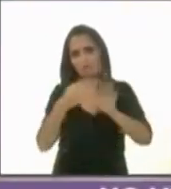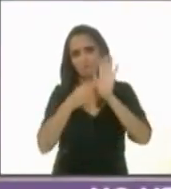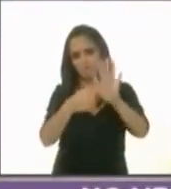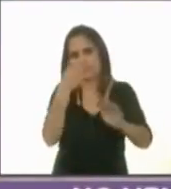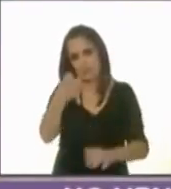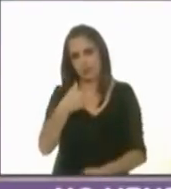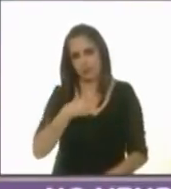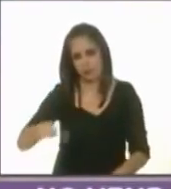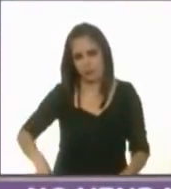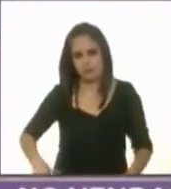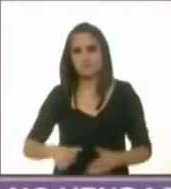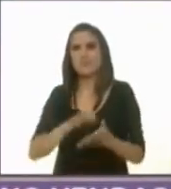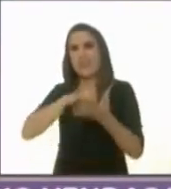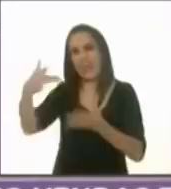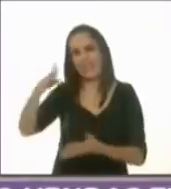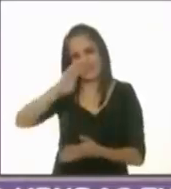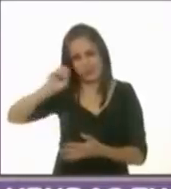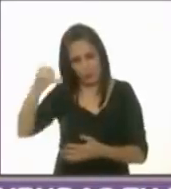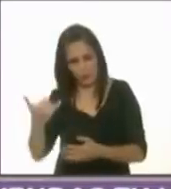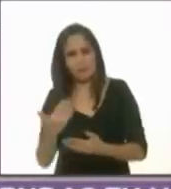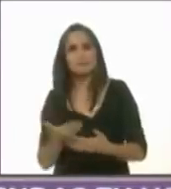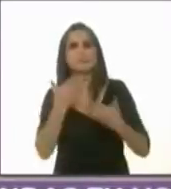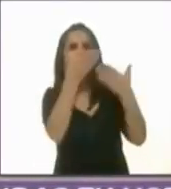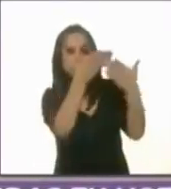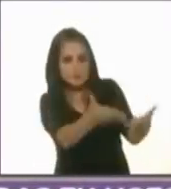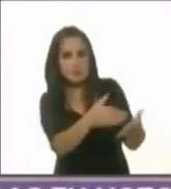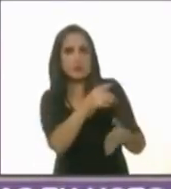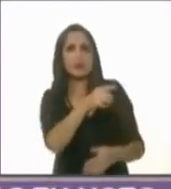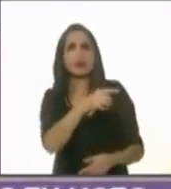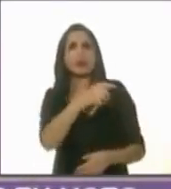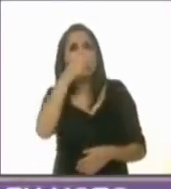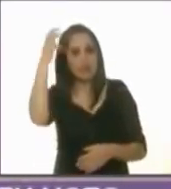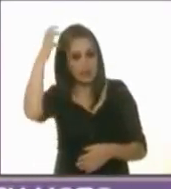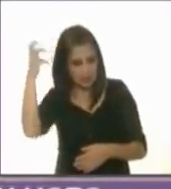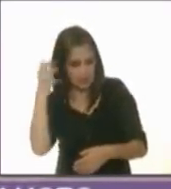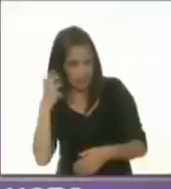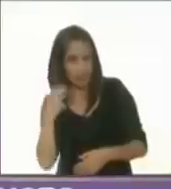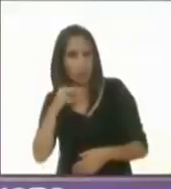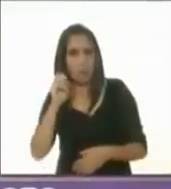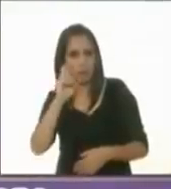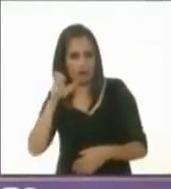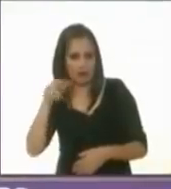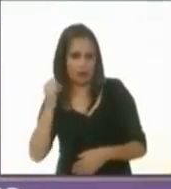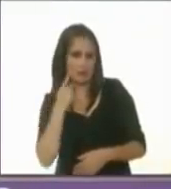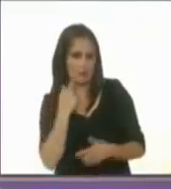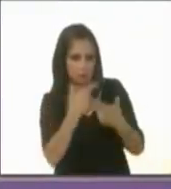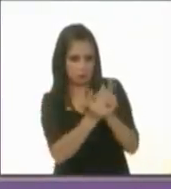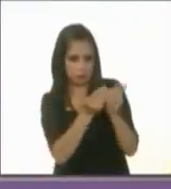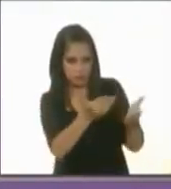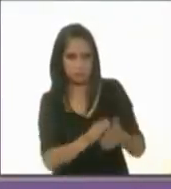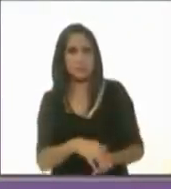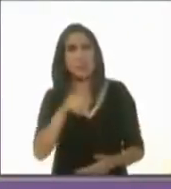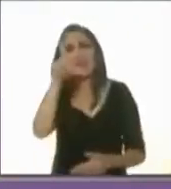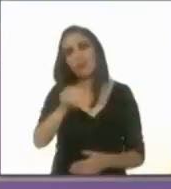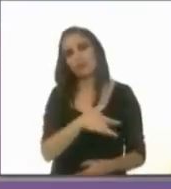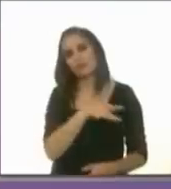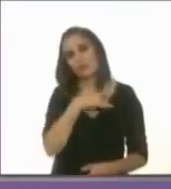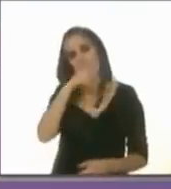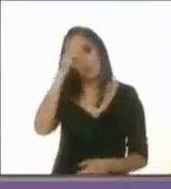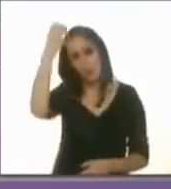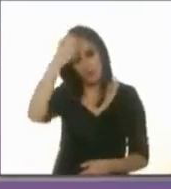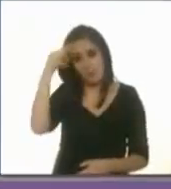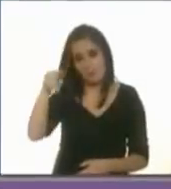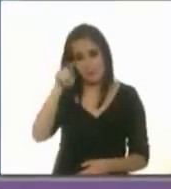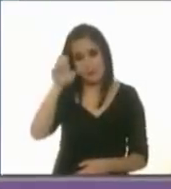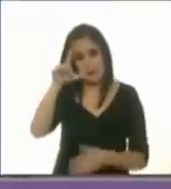gracias, candidata Mariana Boy. Pidió el uso de la voz Claudia Sheinbaum de Juntos Haremos Historia. Sí, lo siento, pero Miquel Arriola habló de